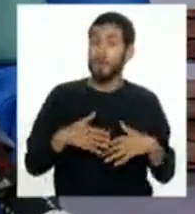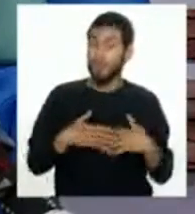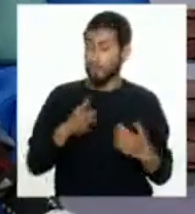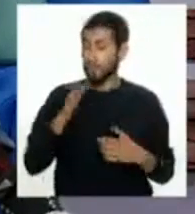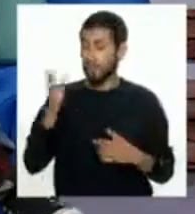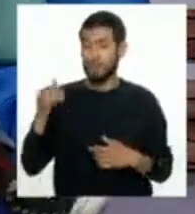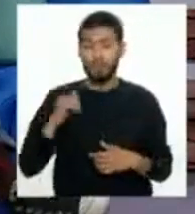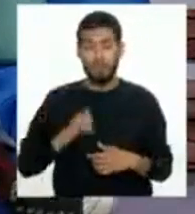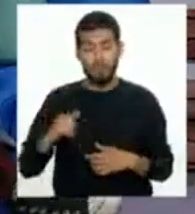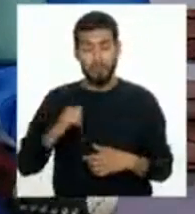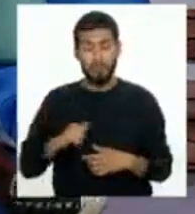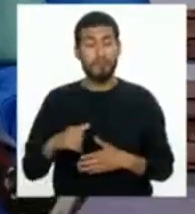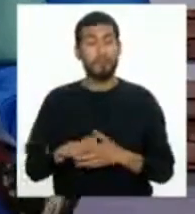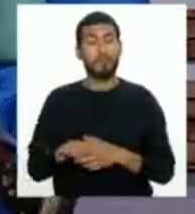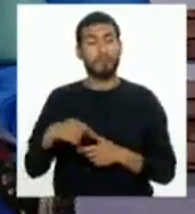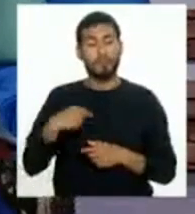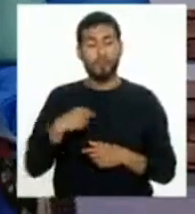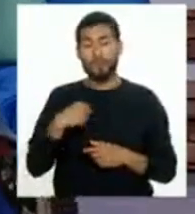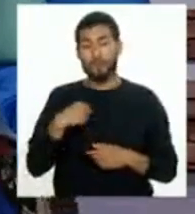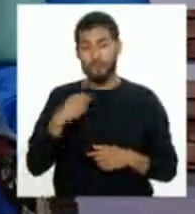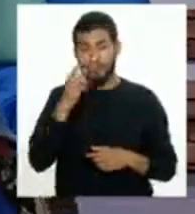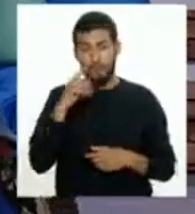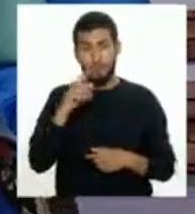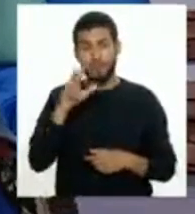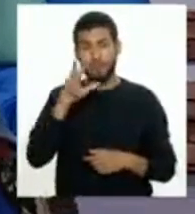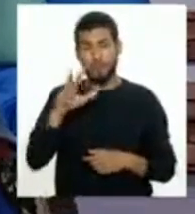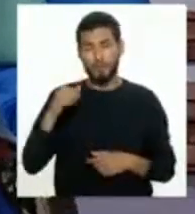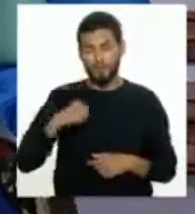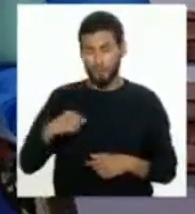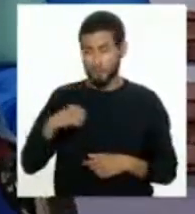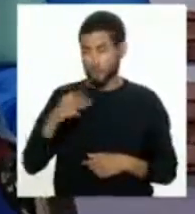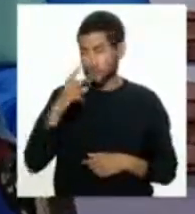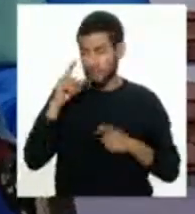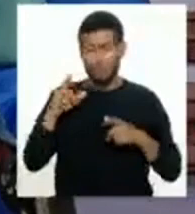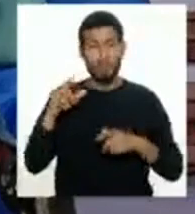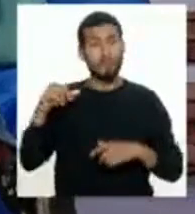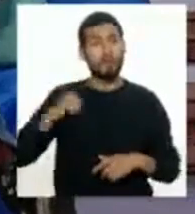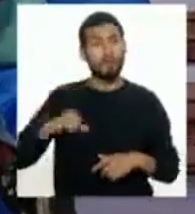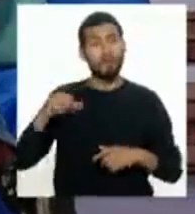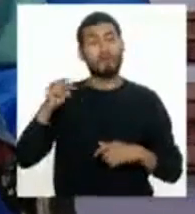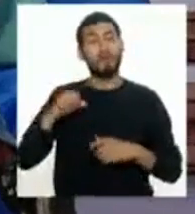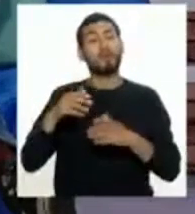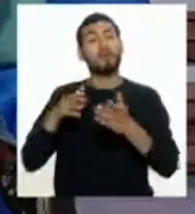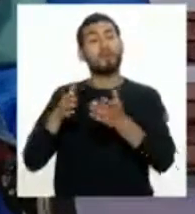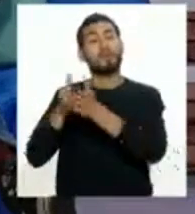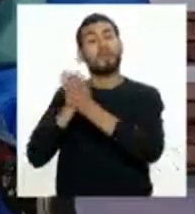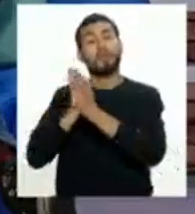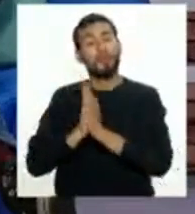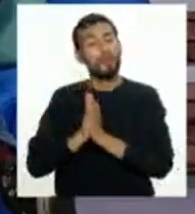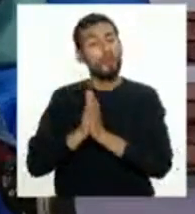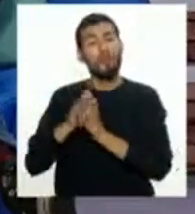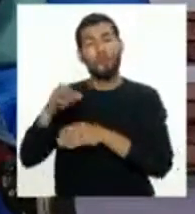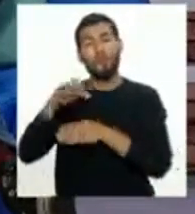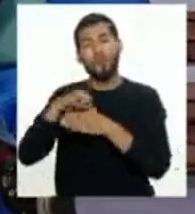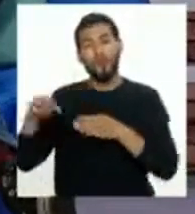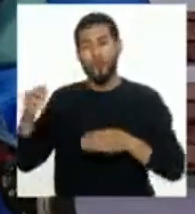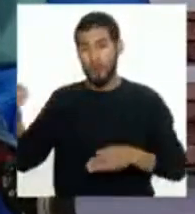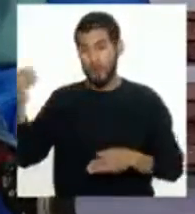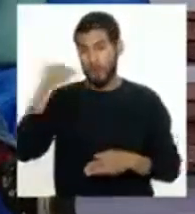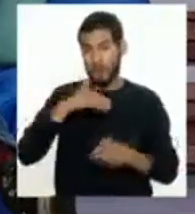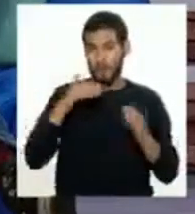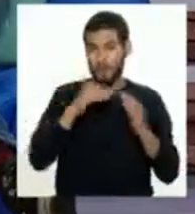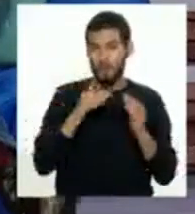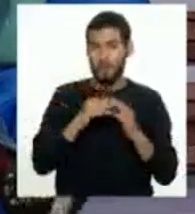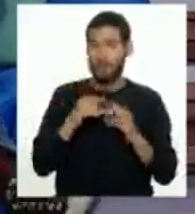tu municipio, esto lo vi en tres municipios, donde puedes solicitar que vaya un profesional a tu casa